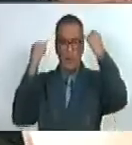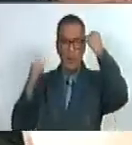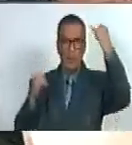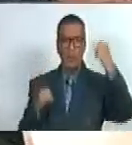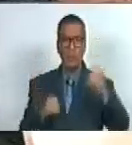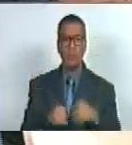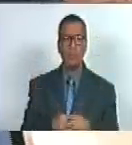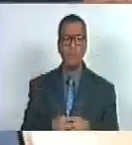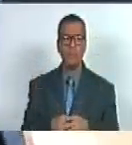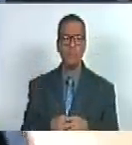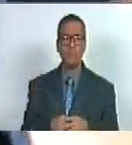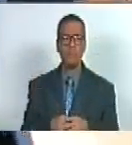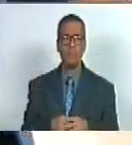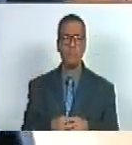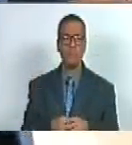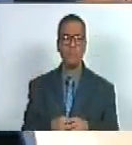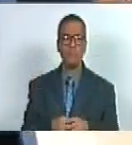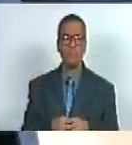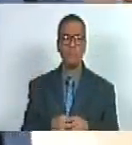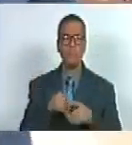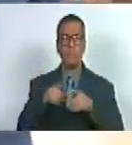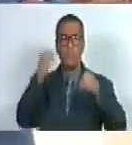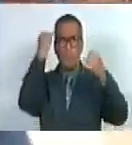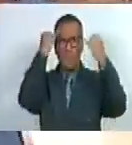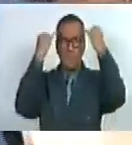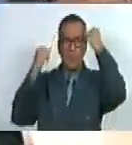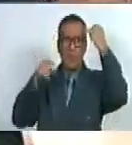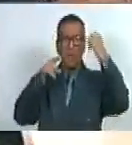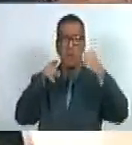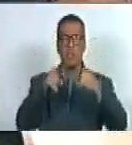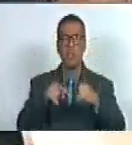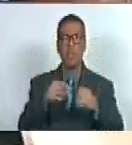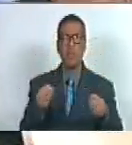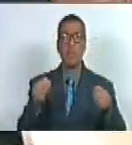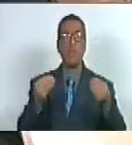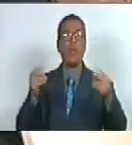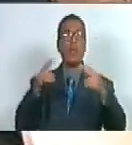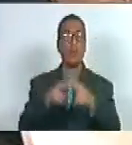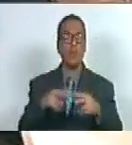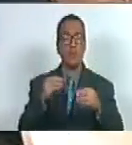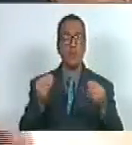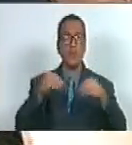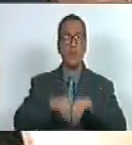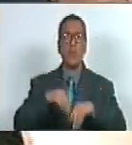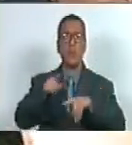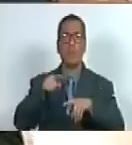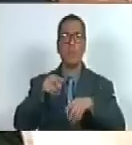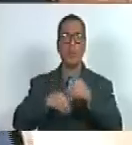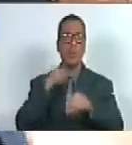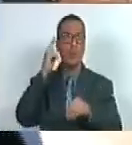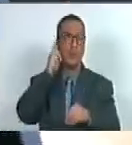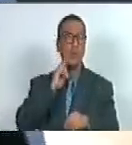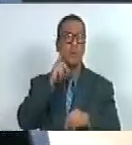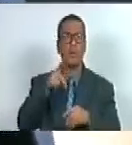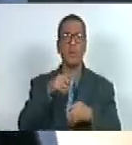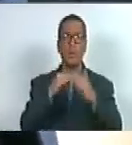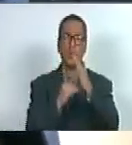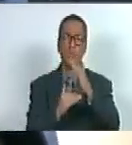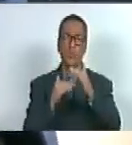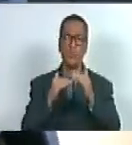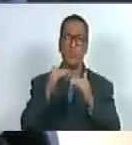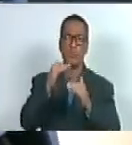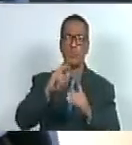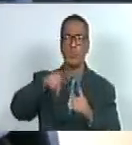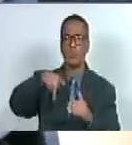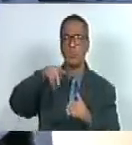en términos de inteligencia a el paso del páramo de Pizba por parte de Bolívar o el ascenso de la